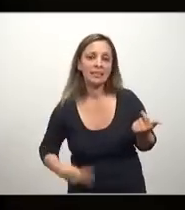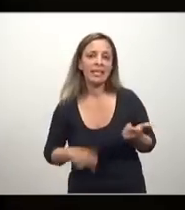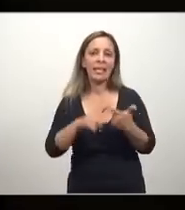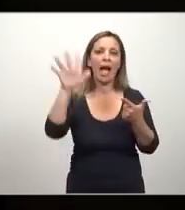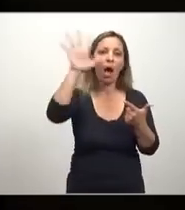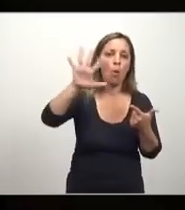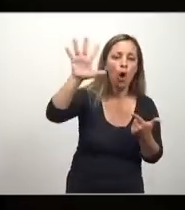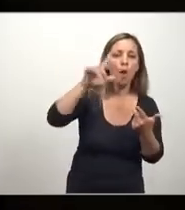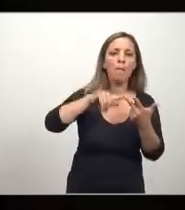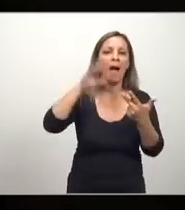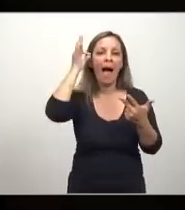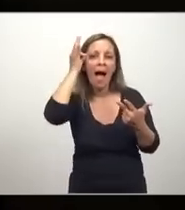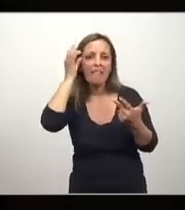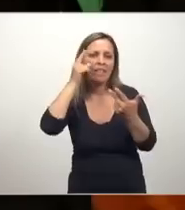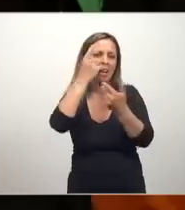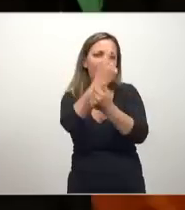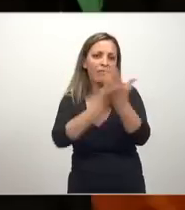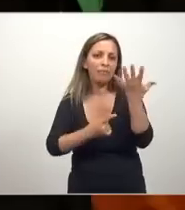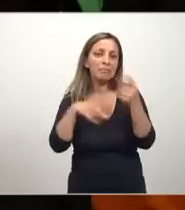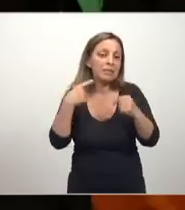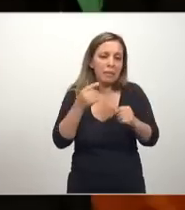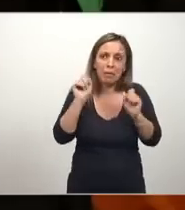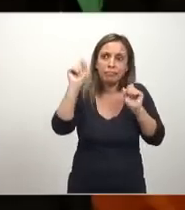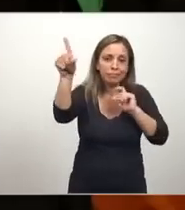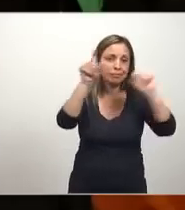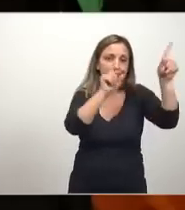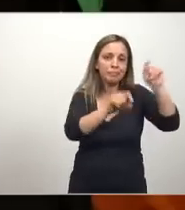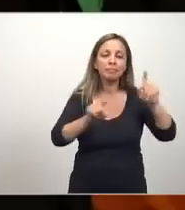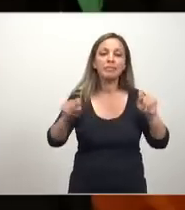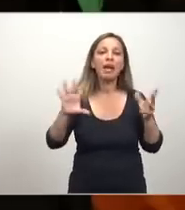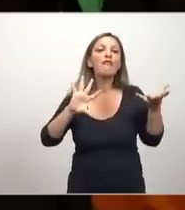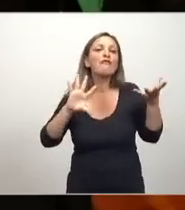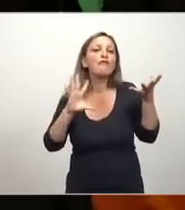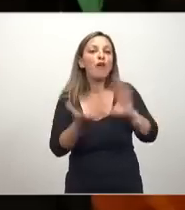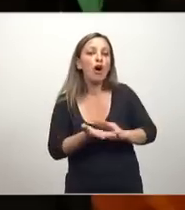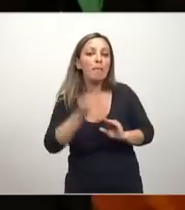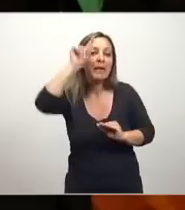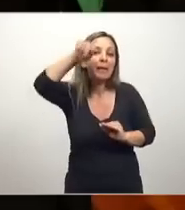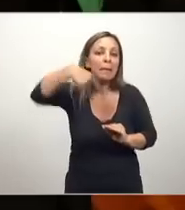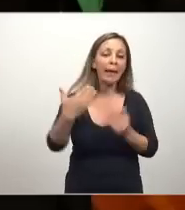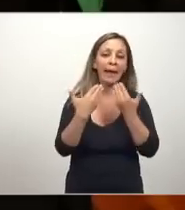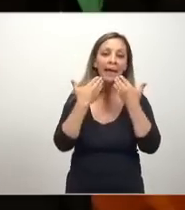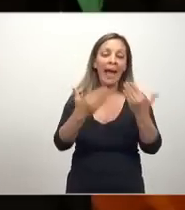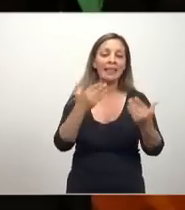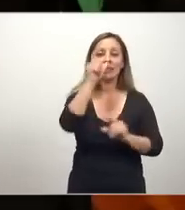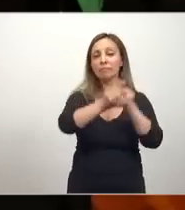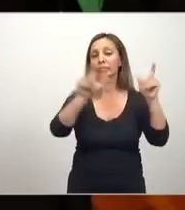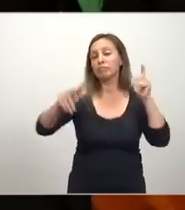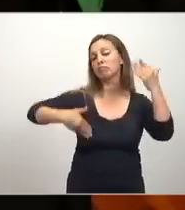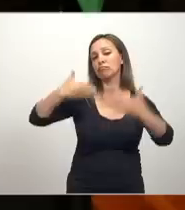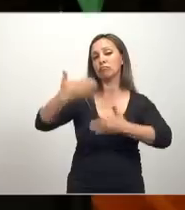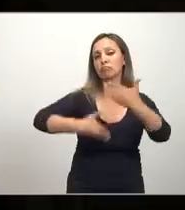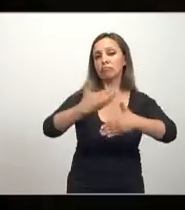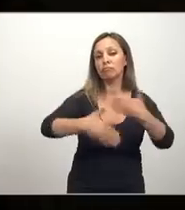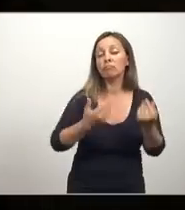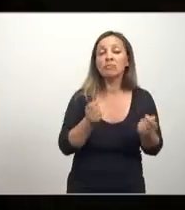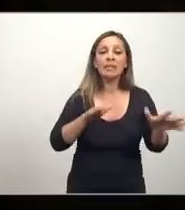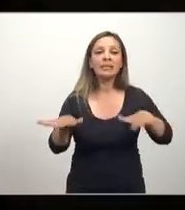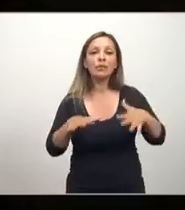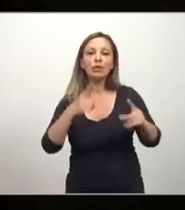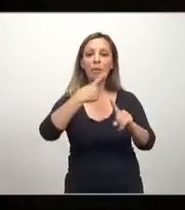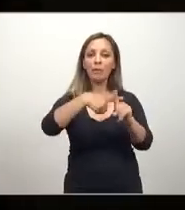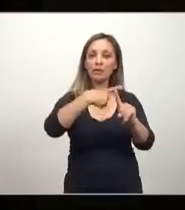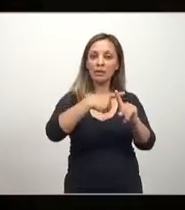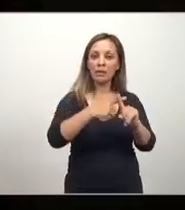África, en América precolombina, es decir, son fenómenos fruto de la evolución de la humanidad, fenómenos positivos, objetivos,